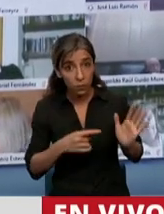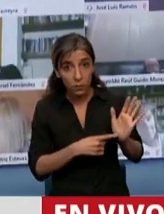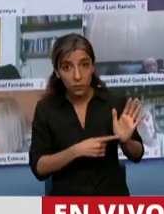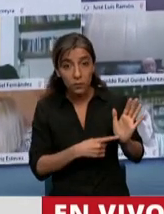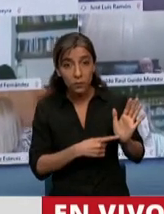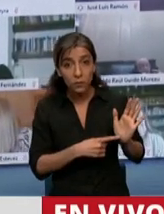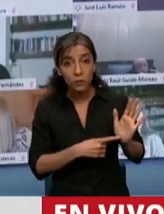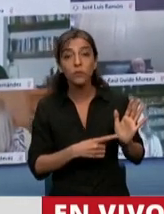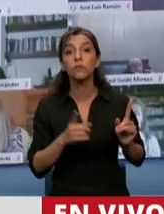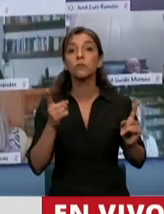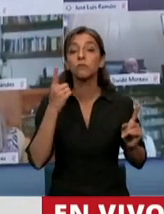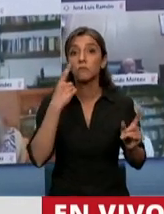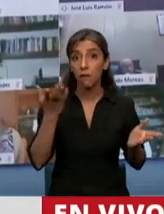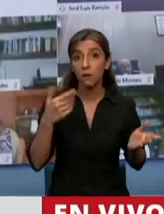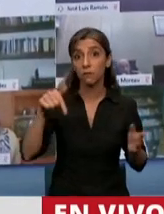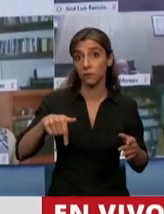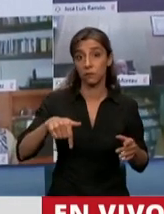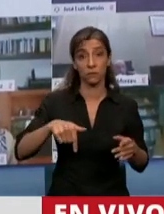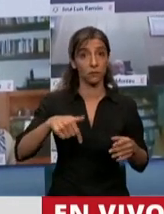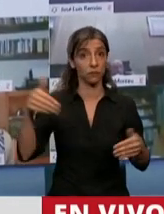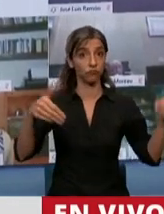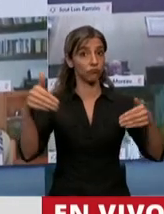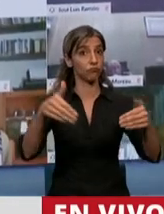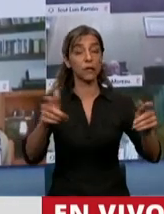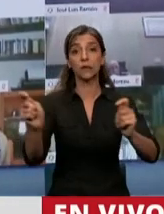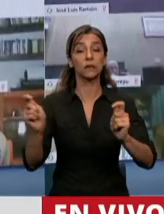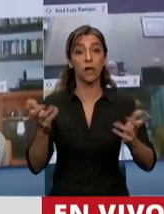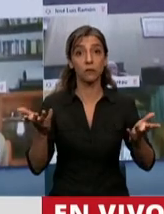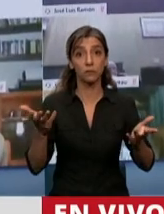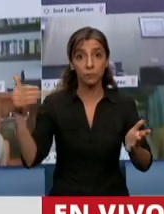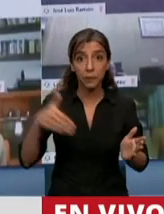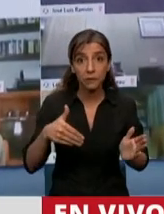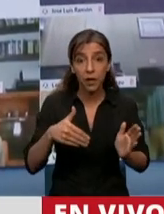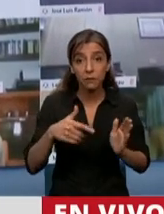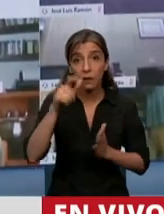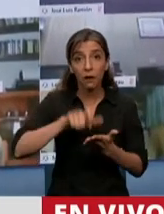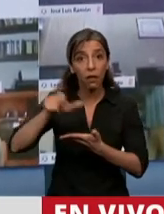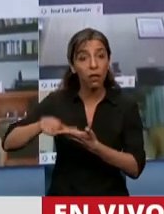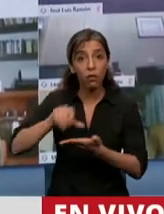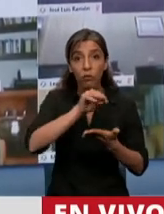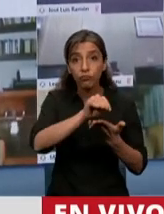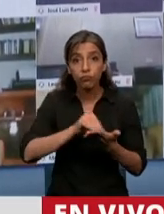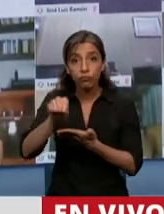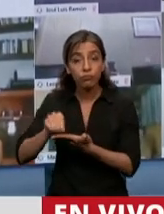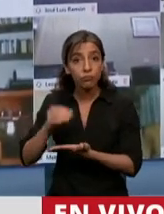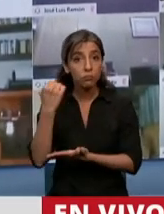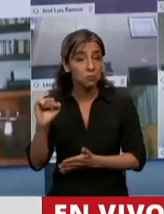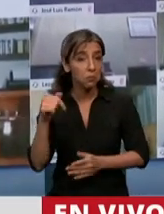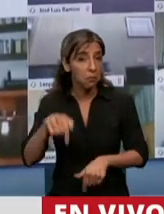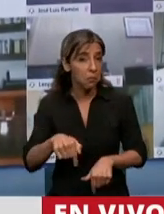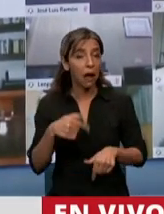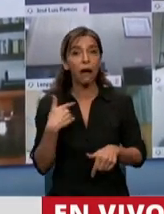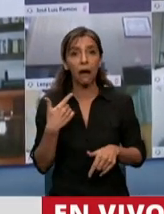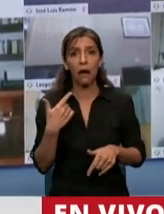quiénes estamos presentes realmente en esta sesión. Porque nadie está discutiendo acá si nos gusta o no nos